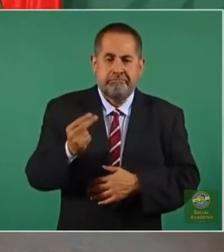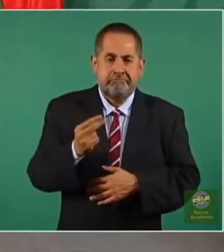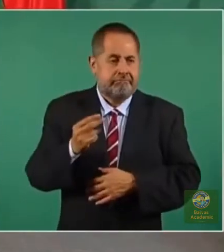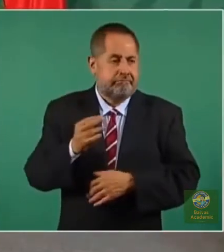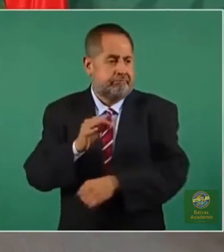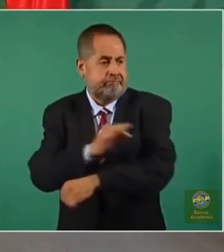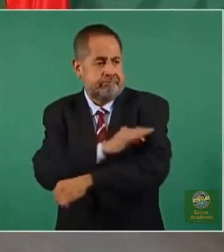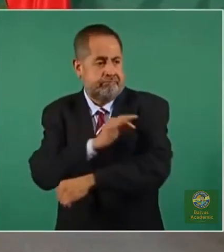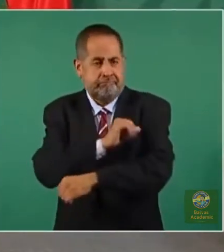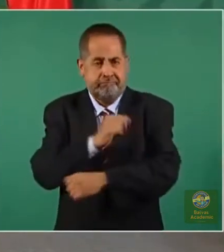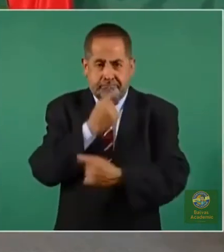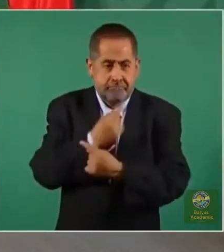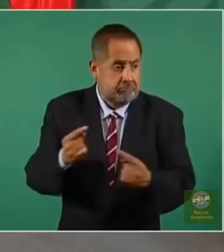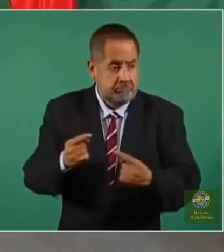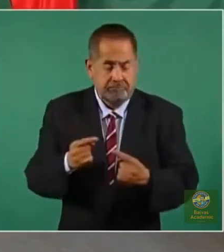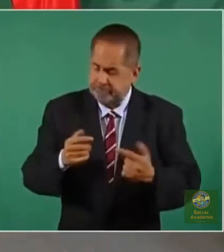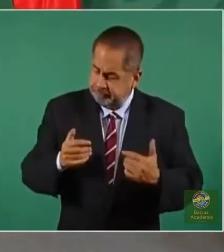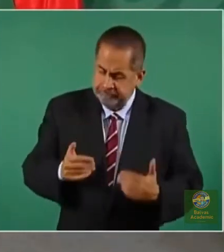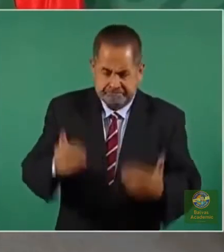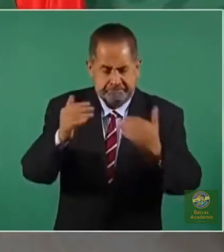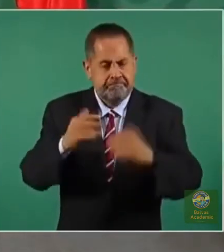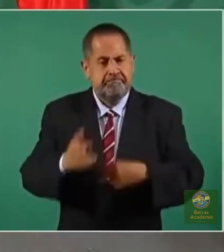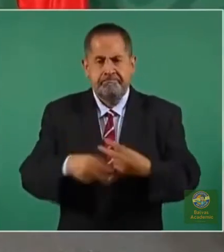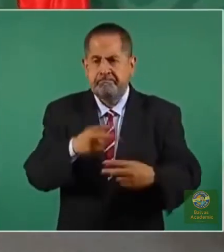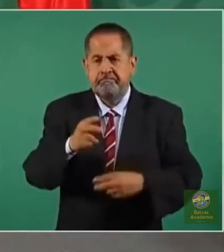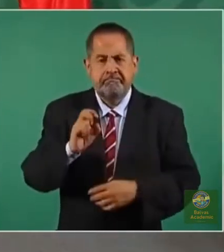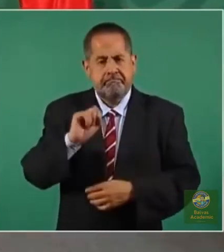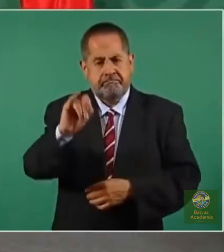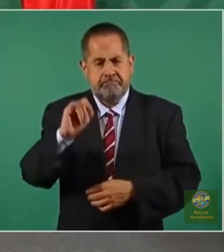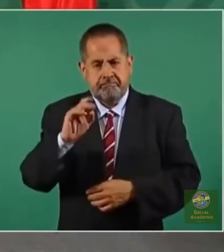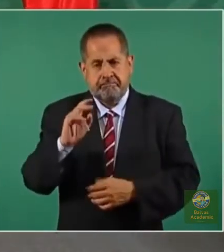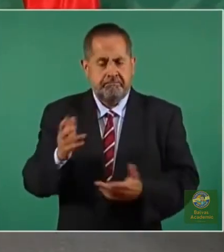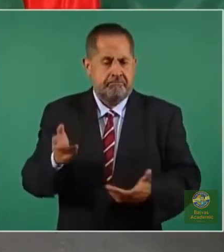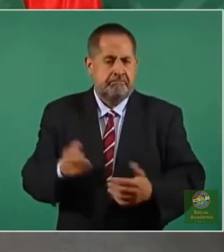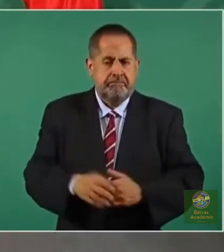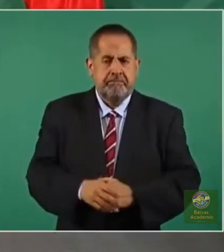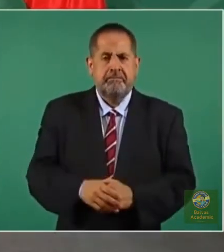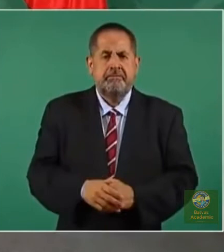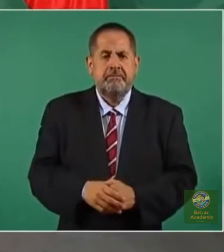vacuna para niños, vamos a la vacuna.